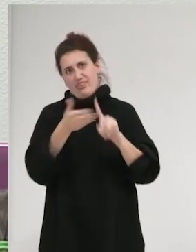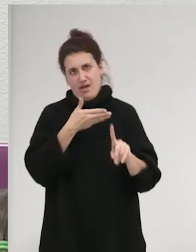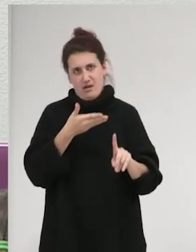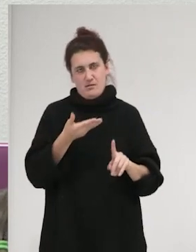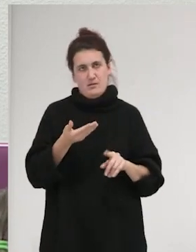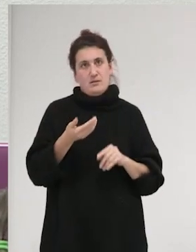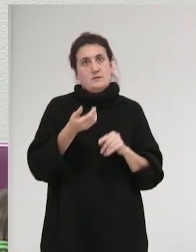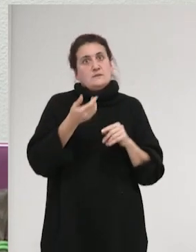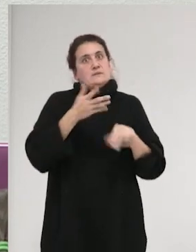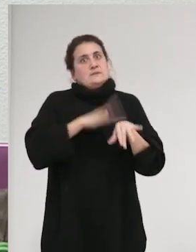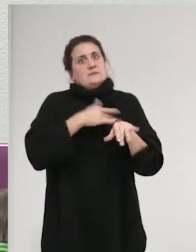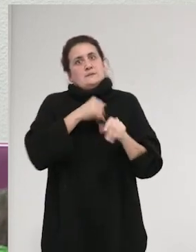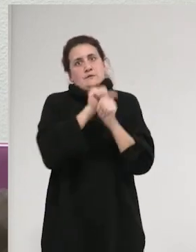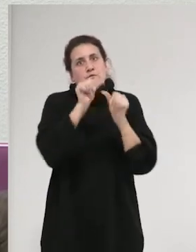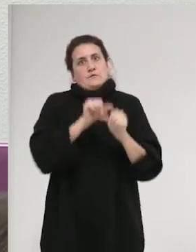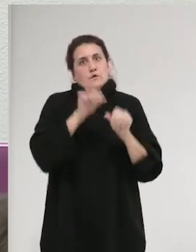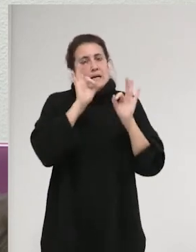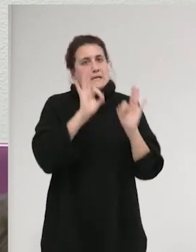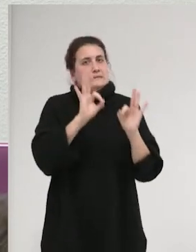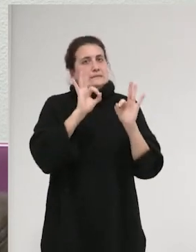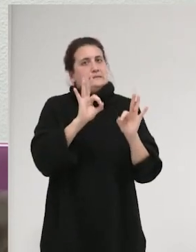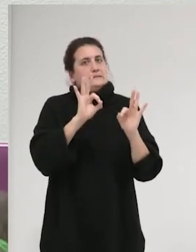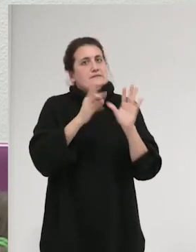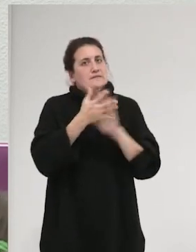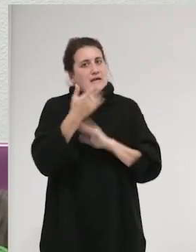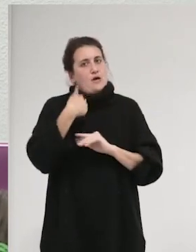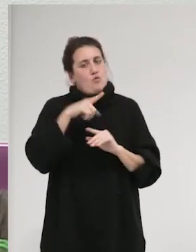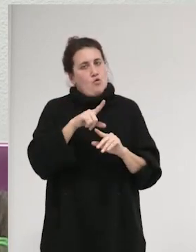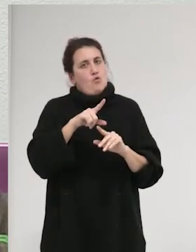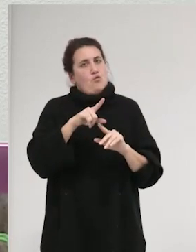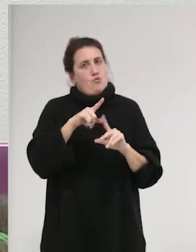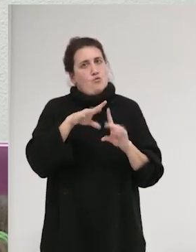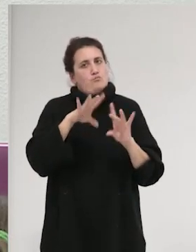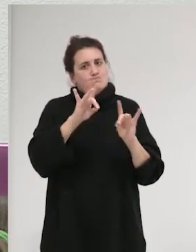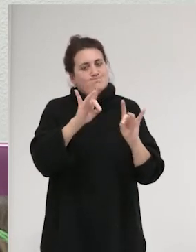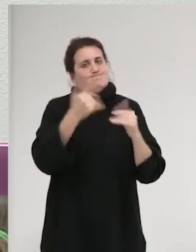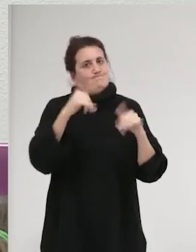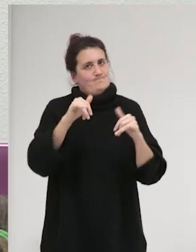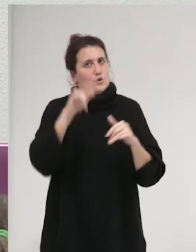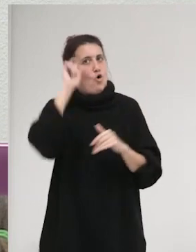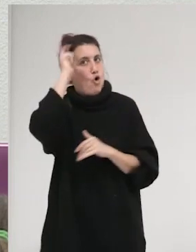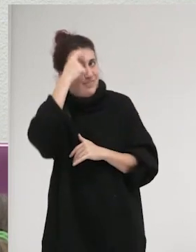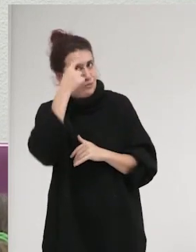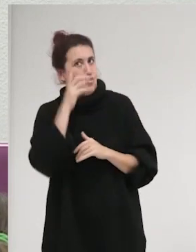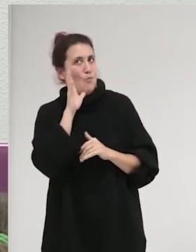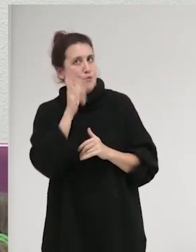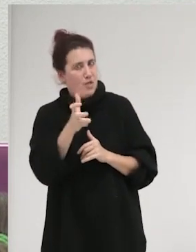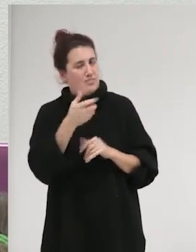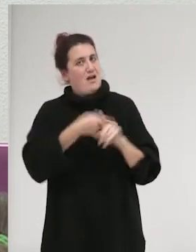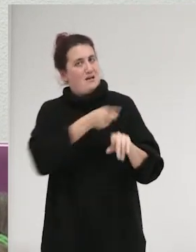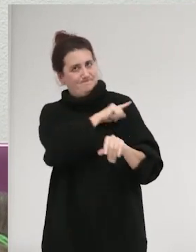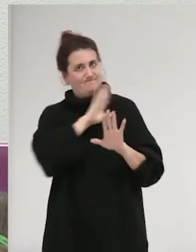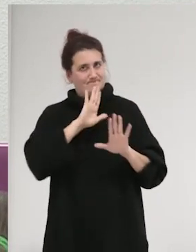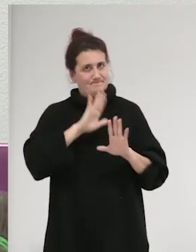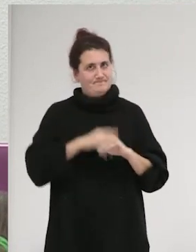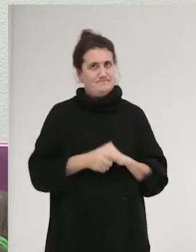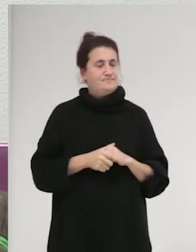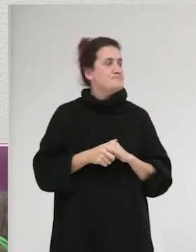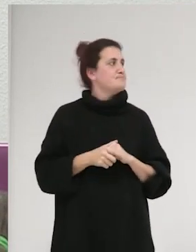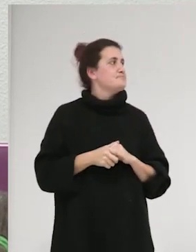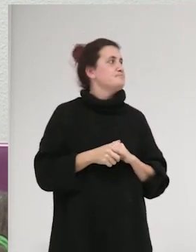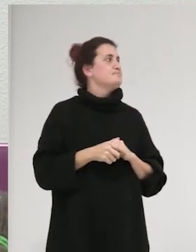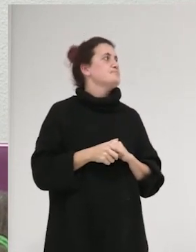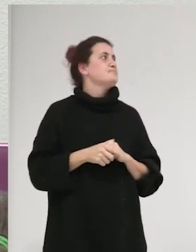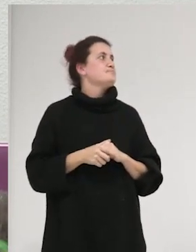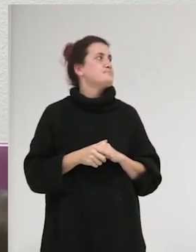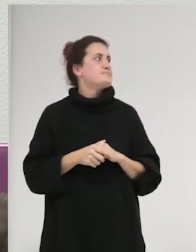de alguna forma, cae en un uso muy extensivo del concepto de violencia. De nuevo, si bromean con